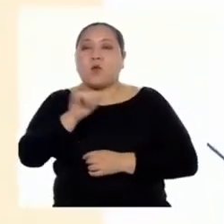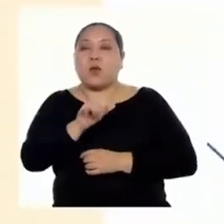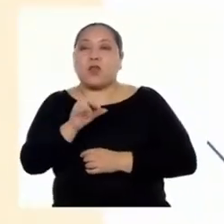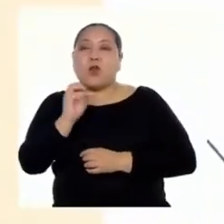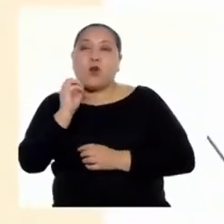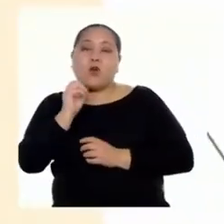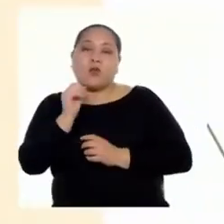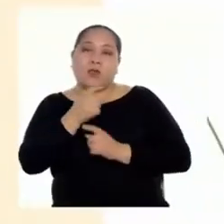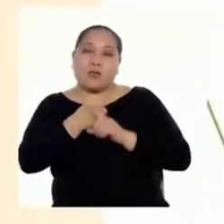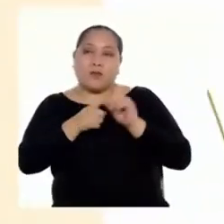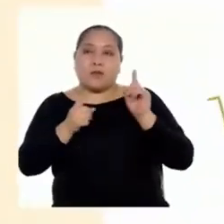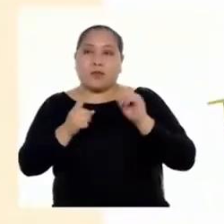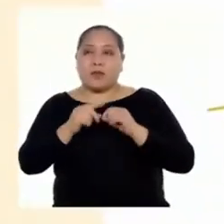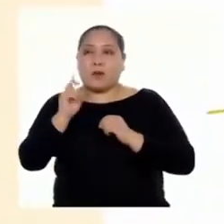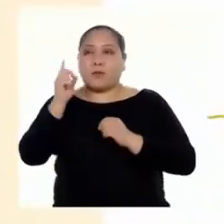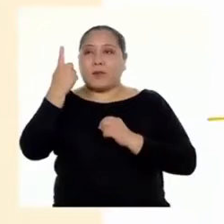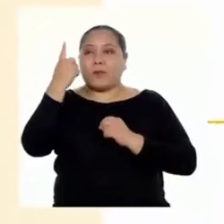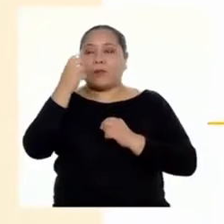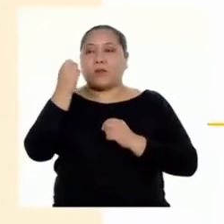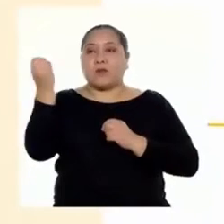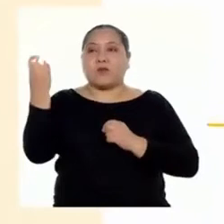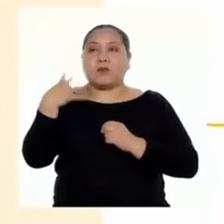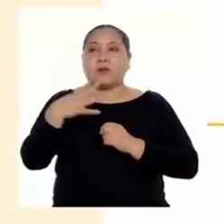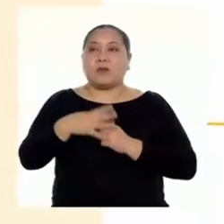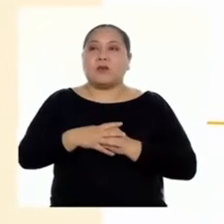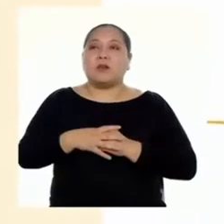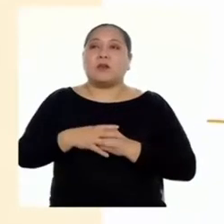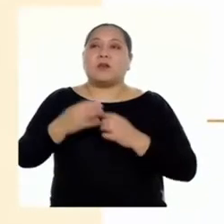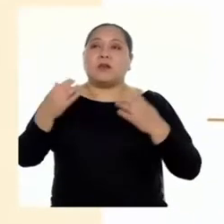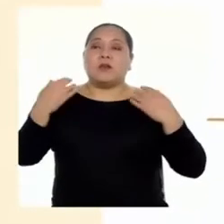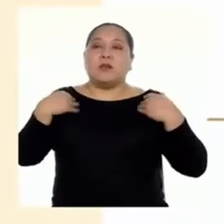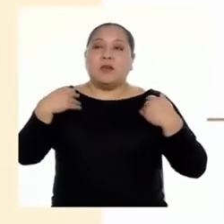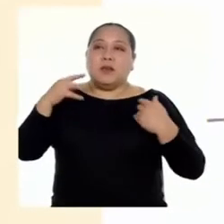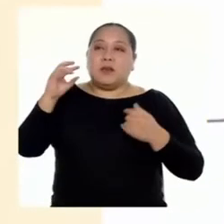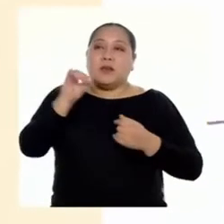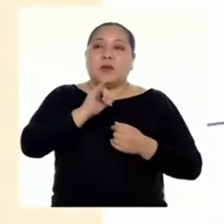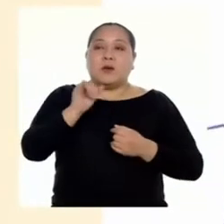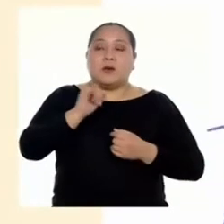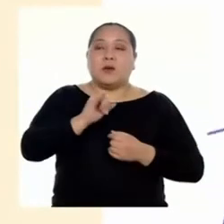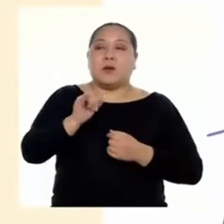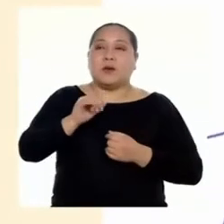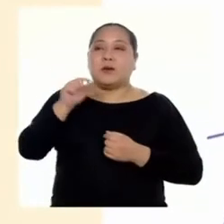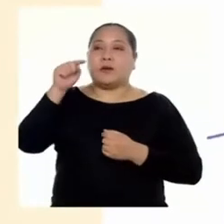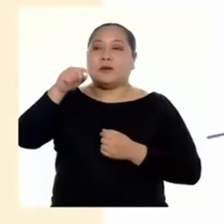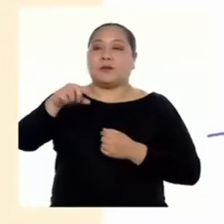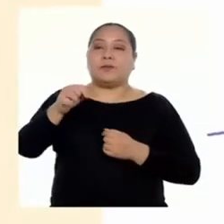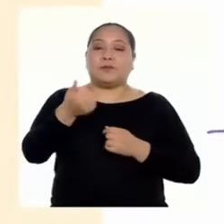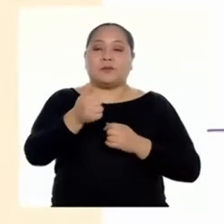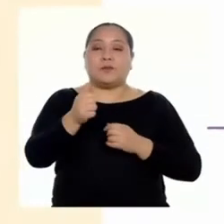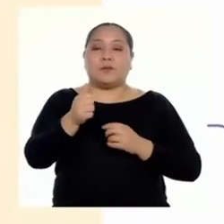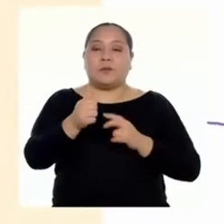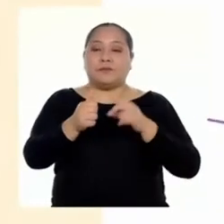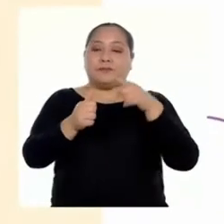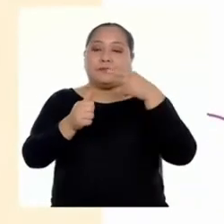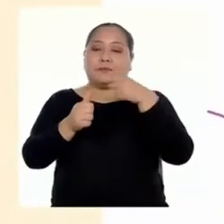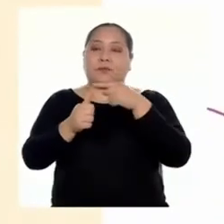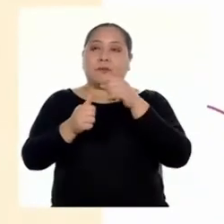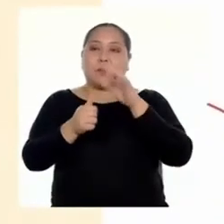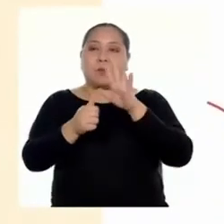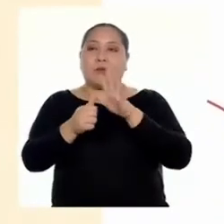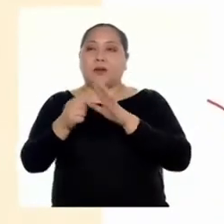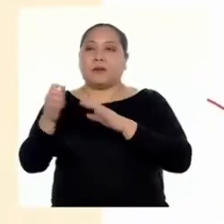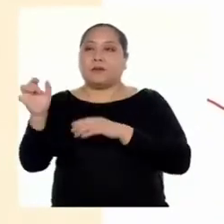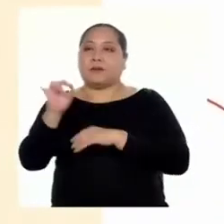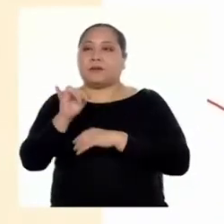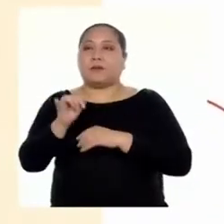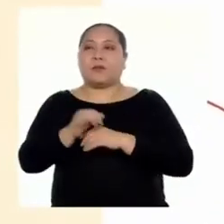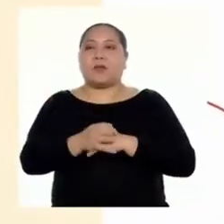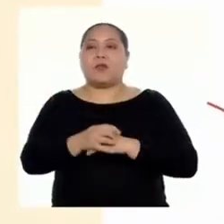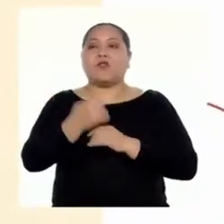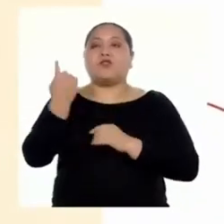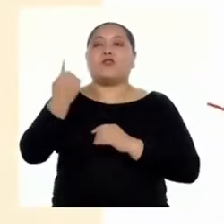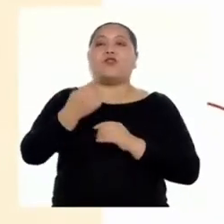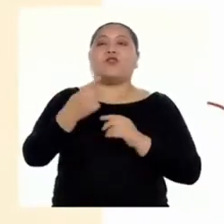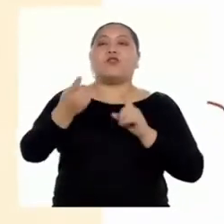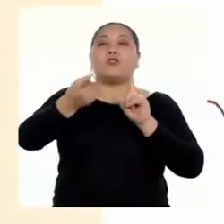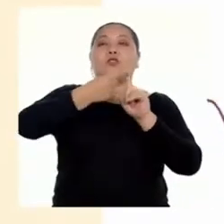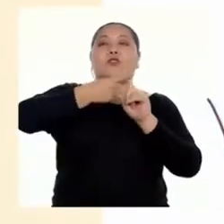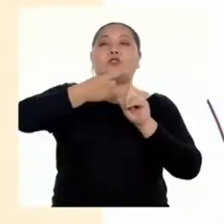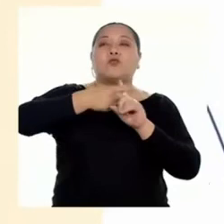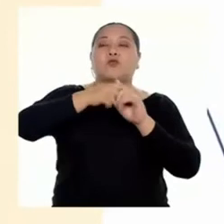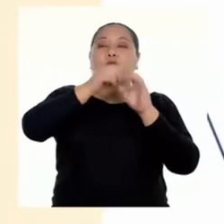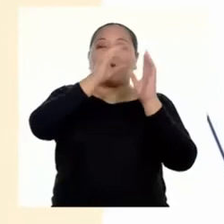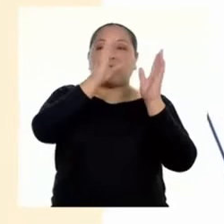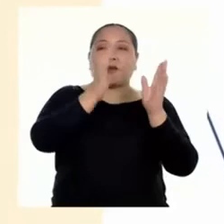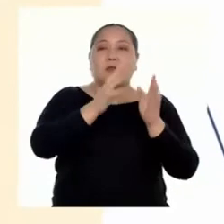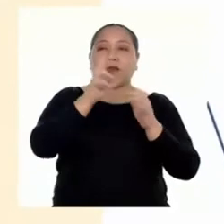El primero de ellos nos dice que si tienes el mismo exponente en la base 10, lo único que sumamos serán los coeficientes